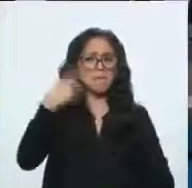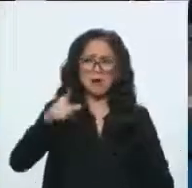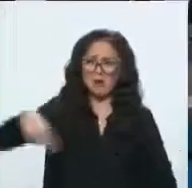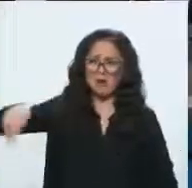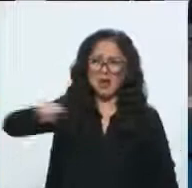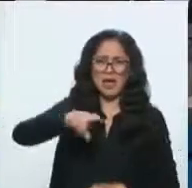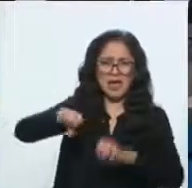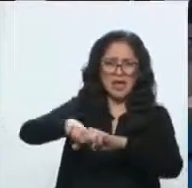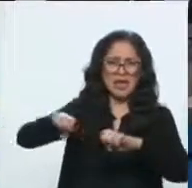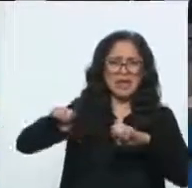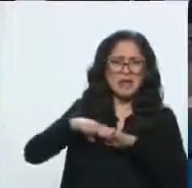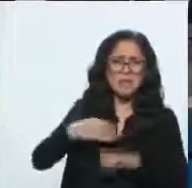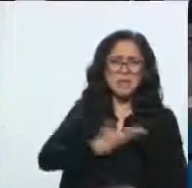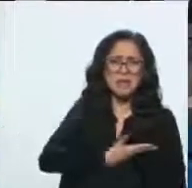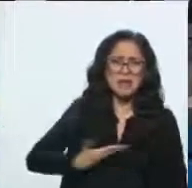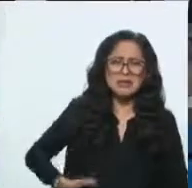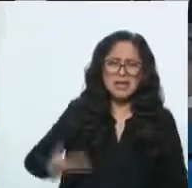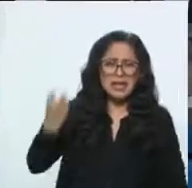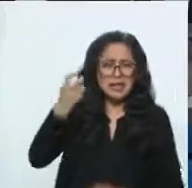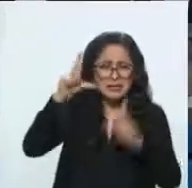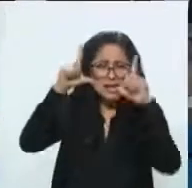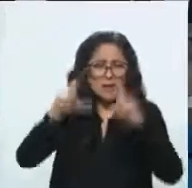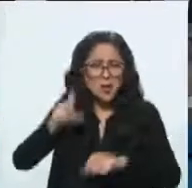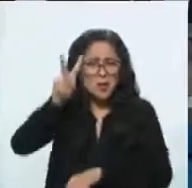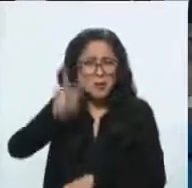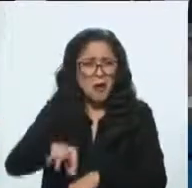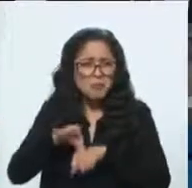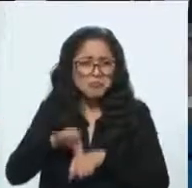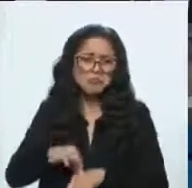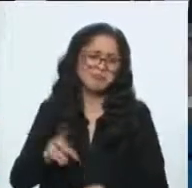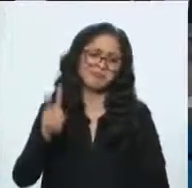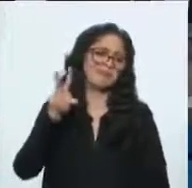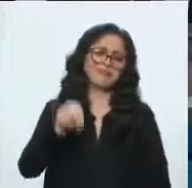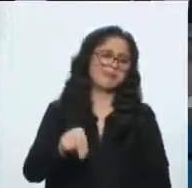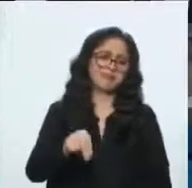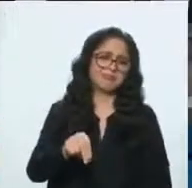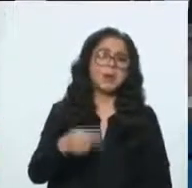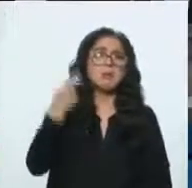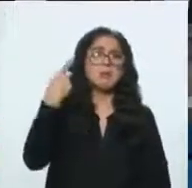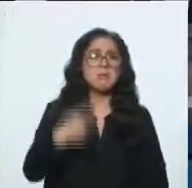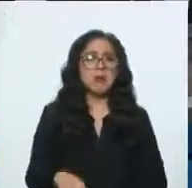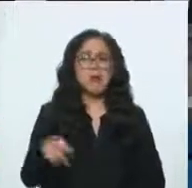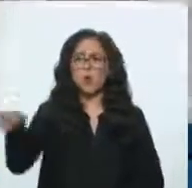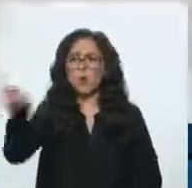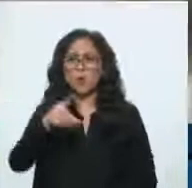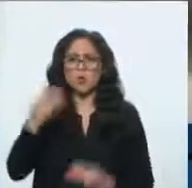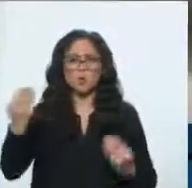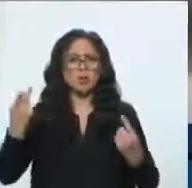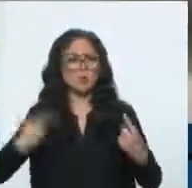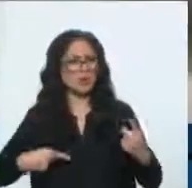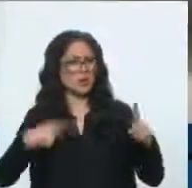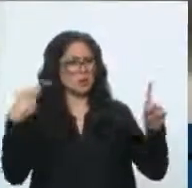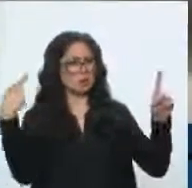¿no? Sin embargo, aunque la gente desmintió a esta persona, pues se portó muy grosera, muy